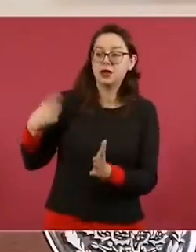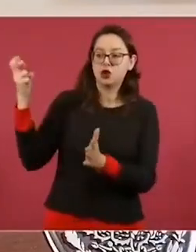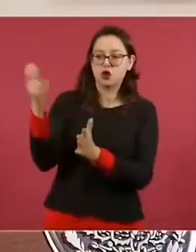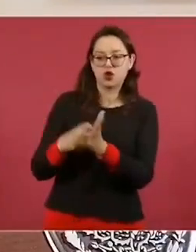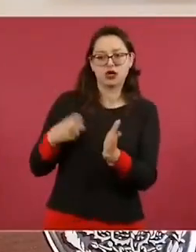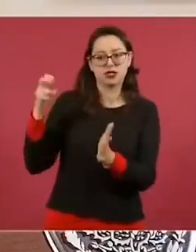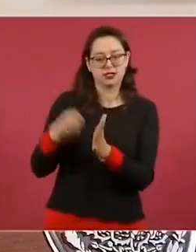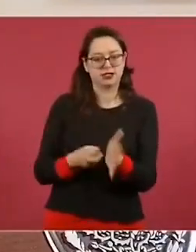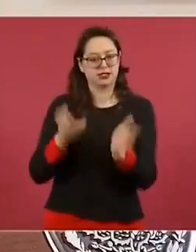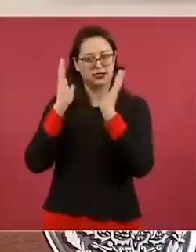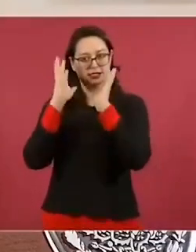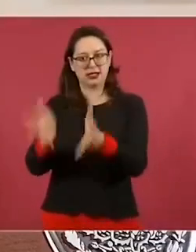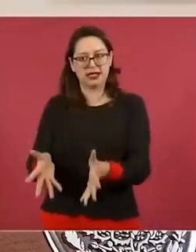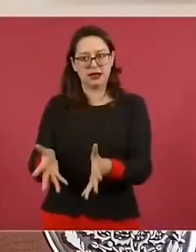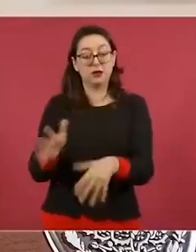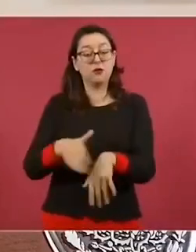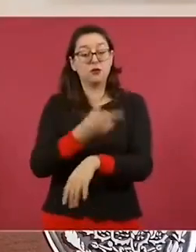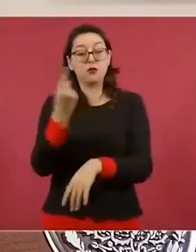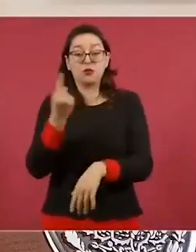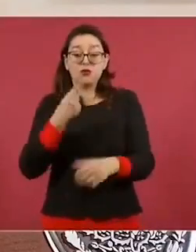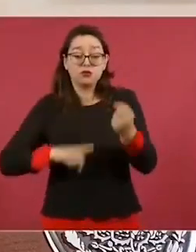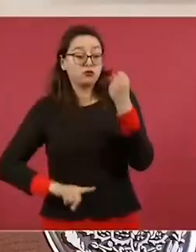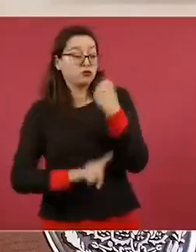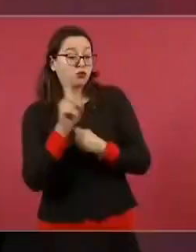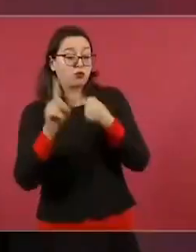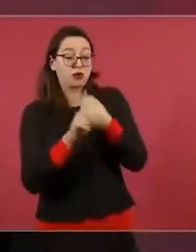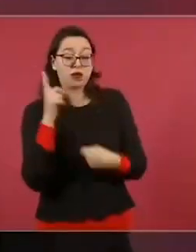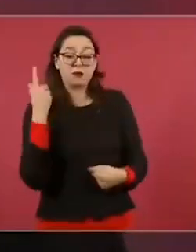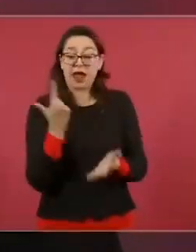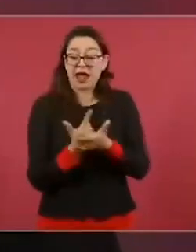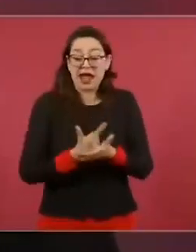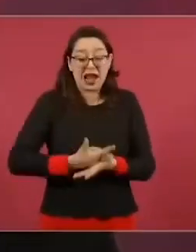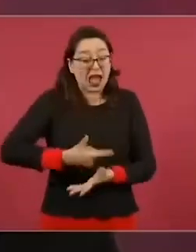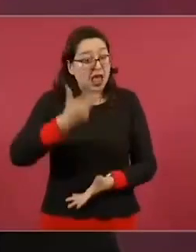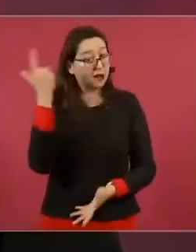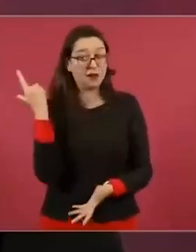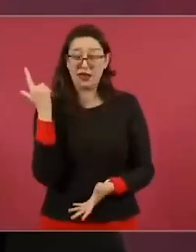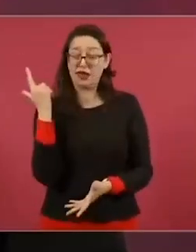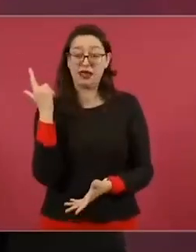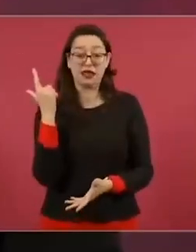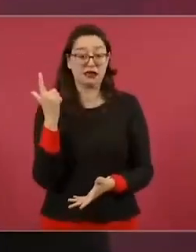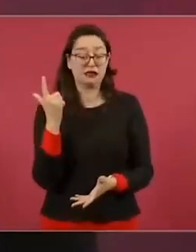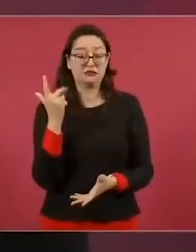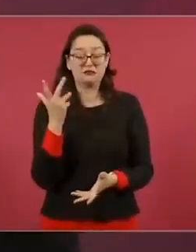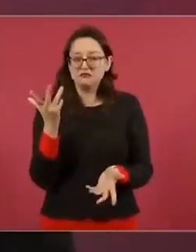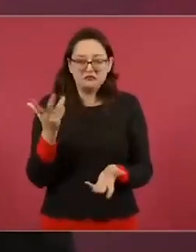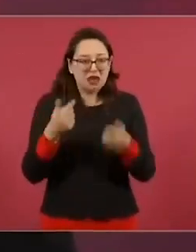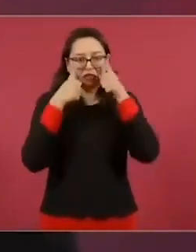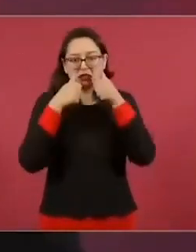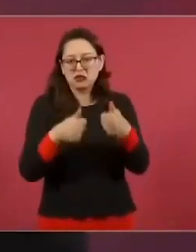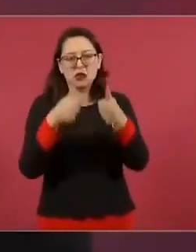por distintas